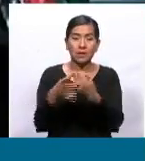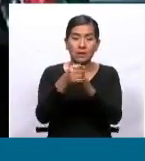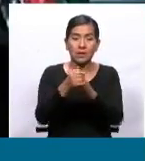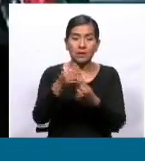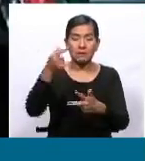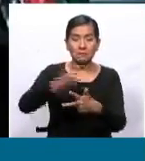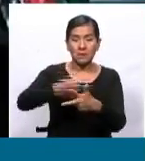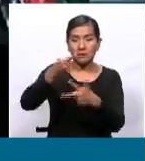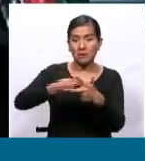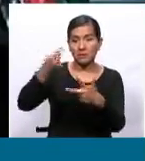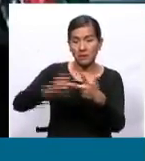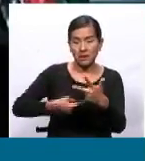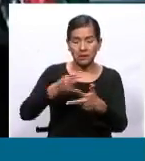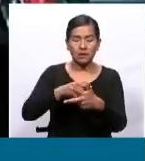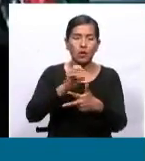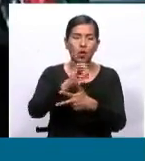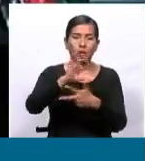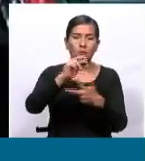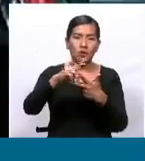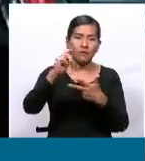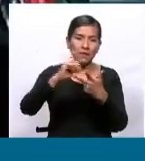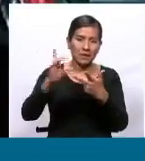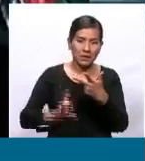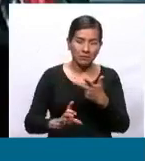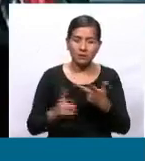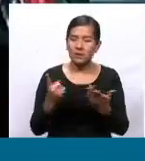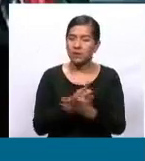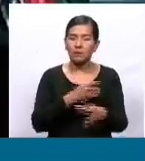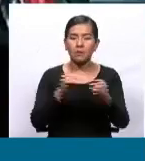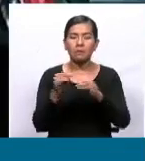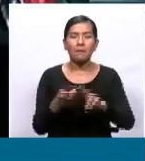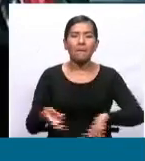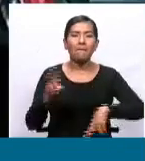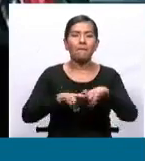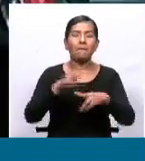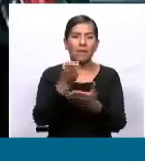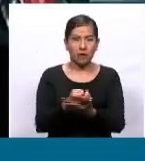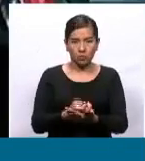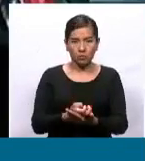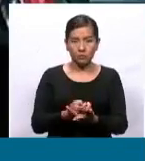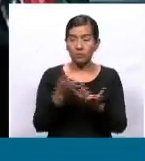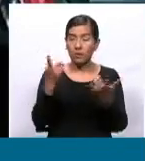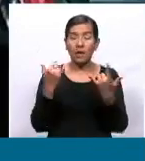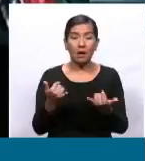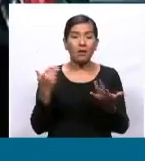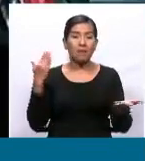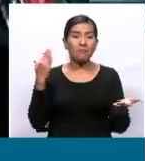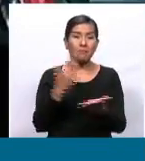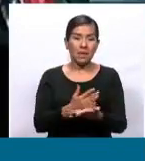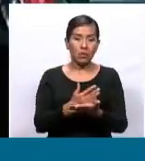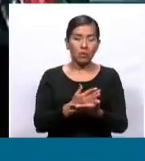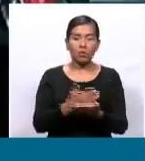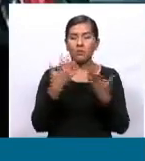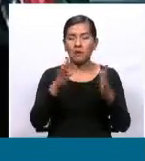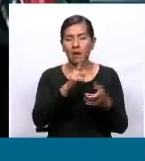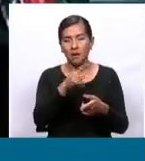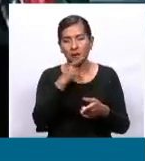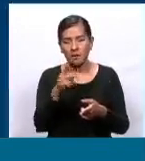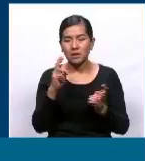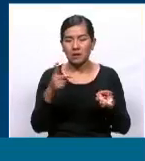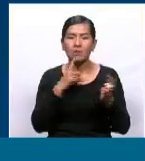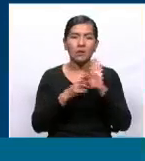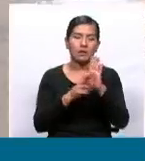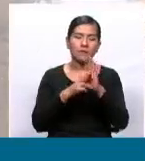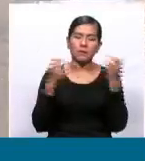más movimiento en la economía nacional. Hacer un paro de esta magnitud, al margen de lo que tú estás diciendo, que representa